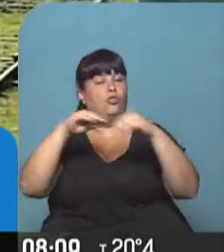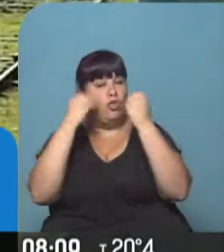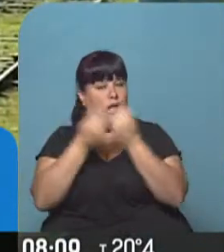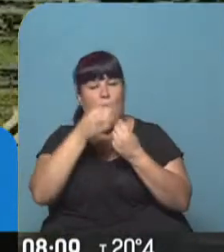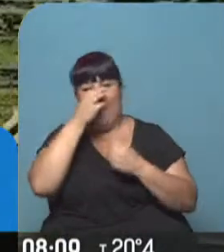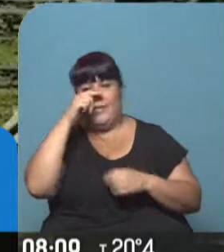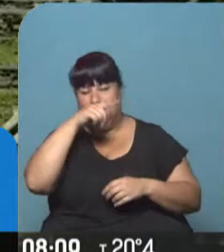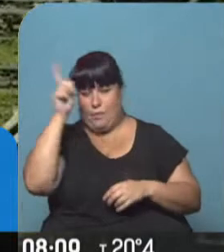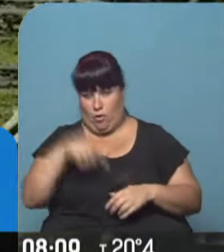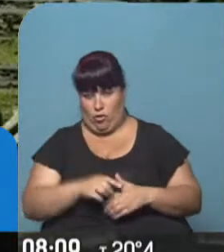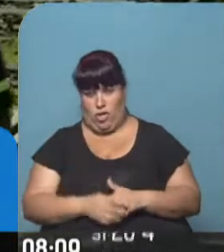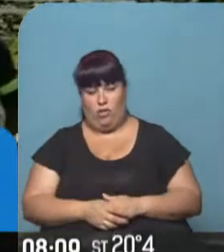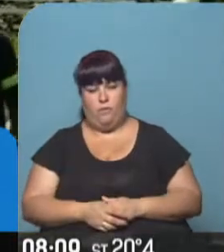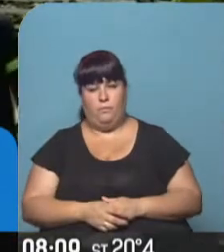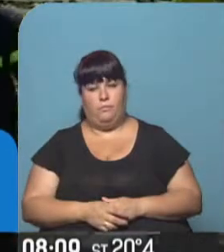del 27%.